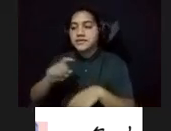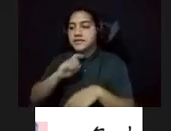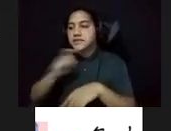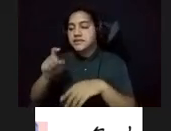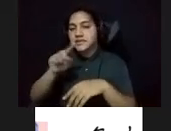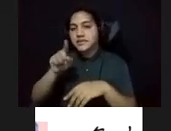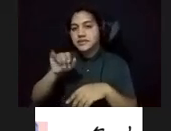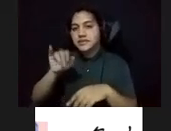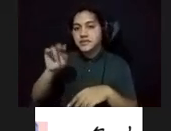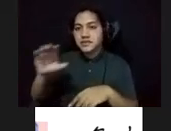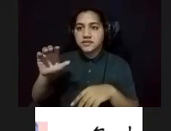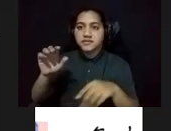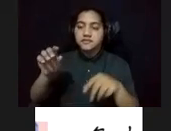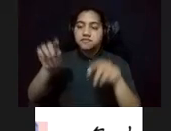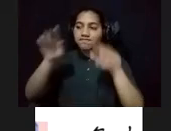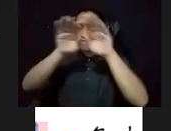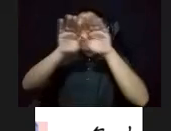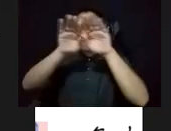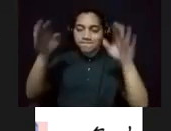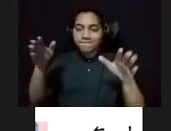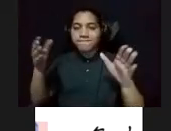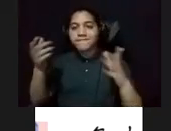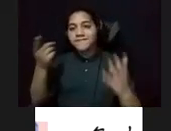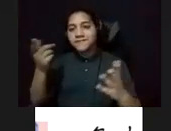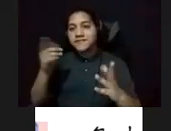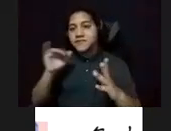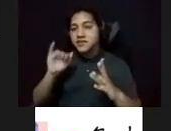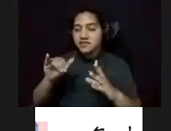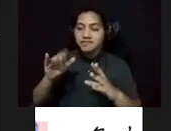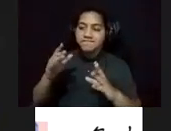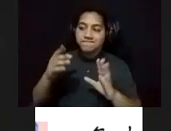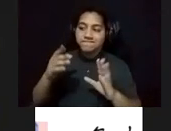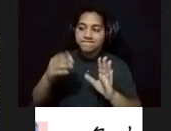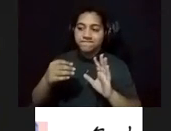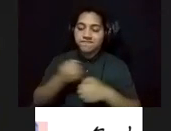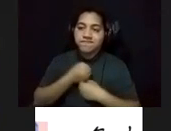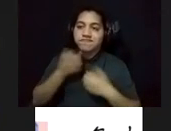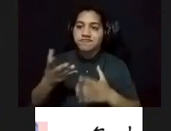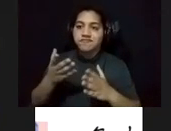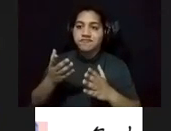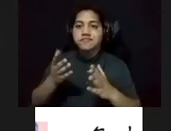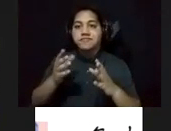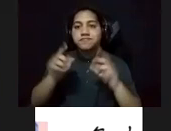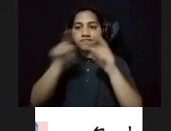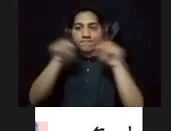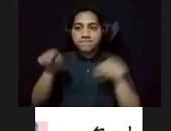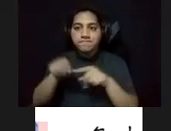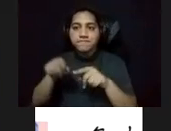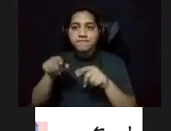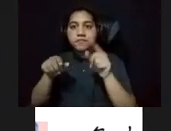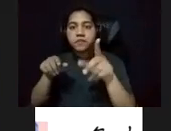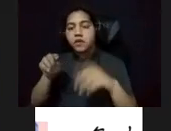es la temática precisa de la pieza. Mientras, en muralla de la perla y